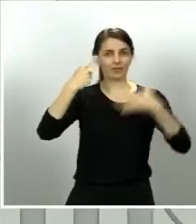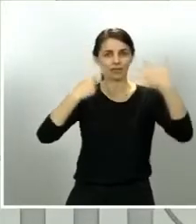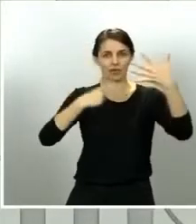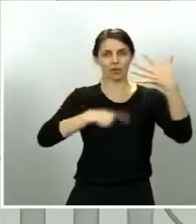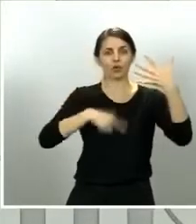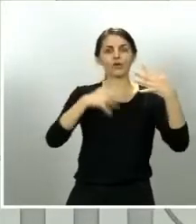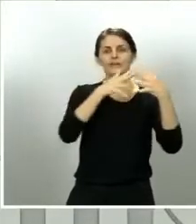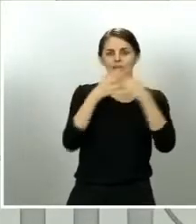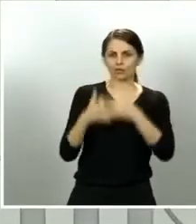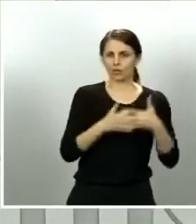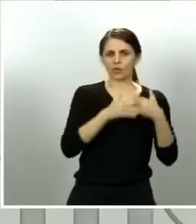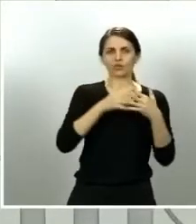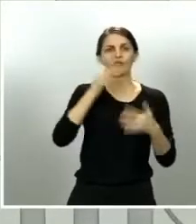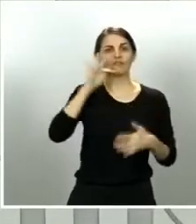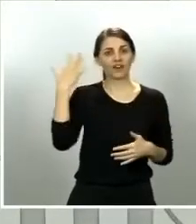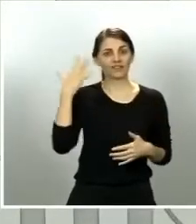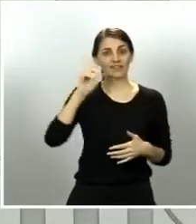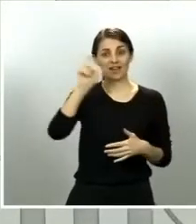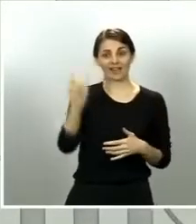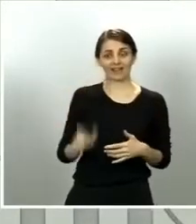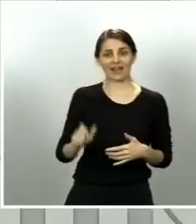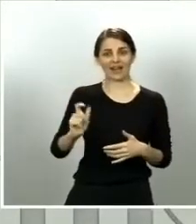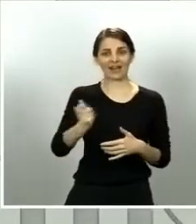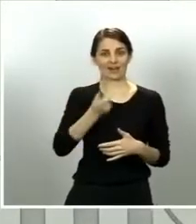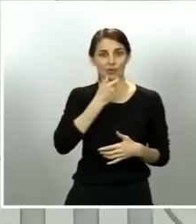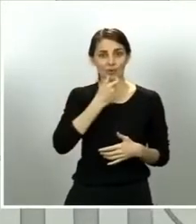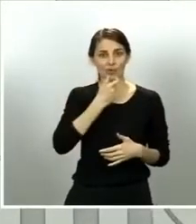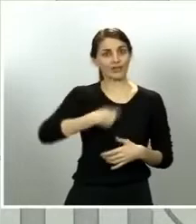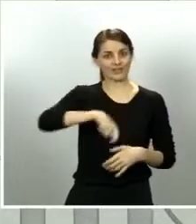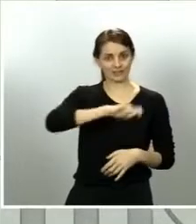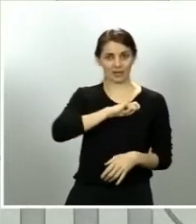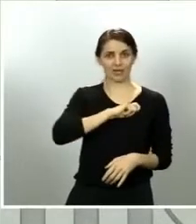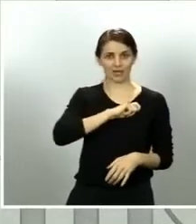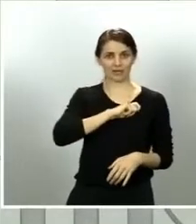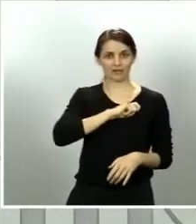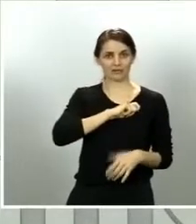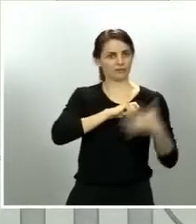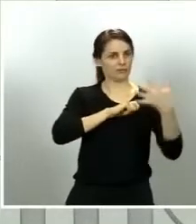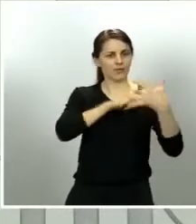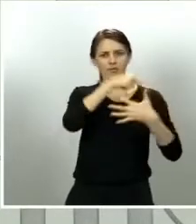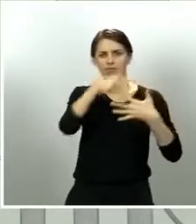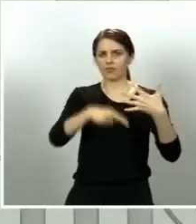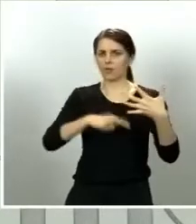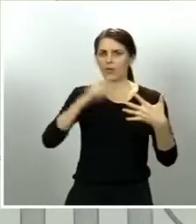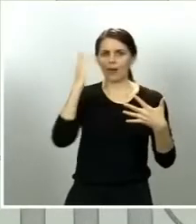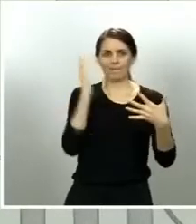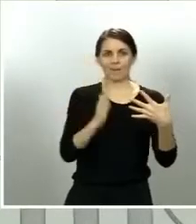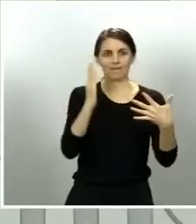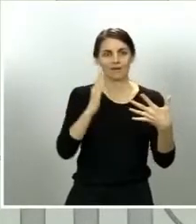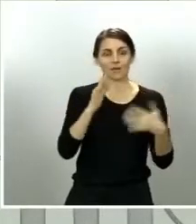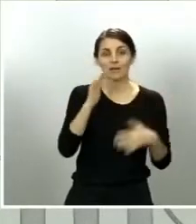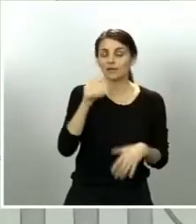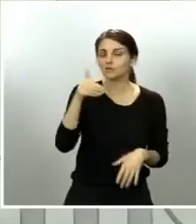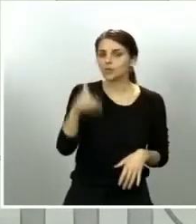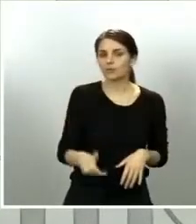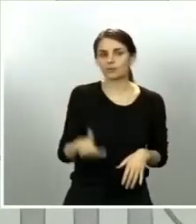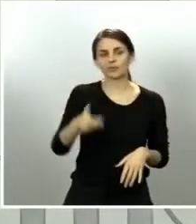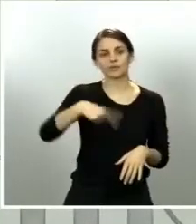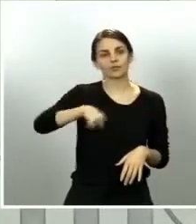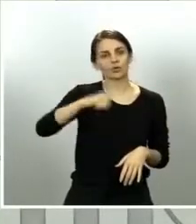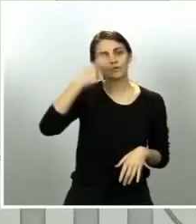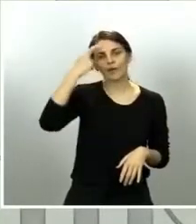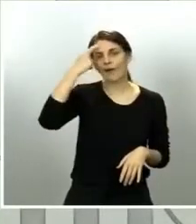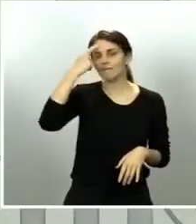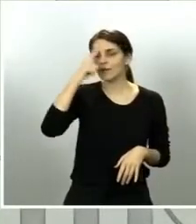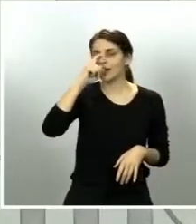a Francia, a Italia, al Reino Unido y a nuestro país, España. Eso es conveniente que no lo perdamos de vista, no es un problema español, es un